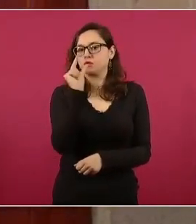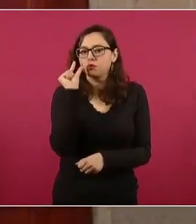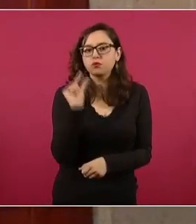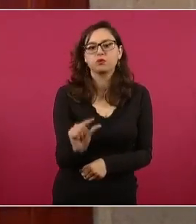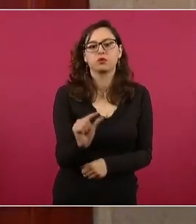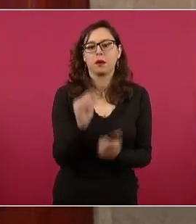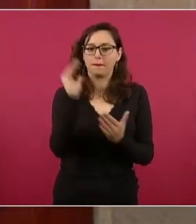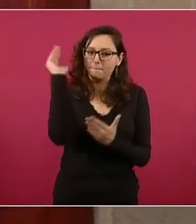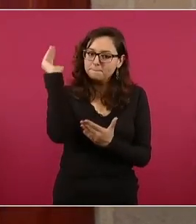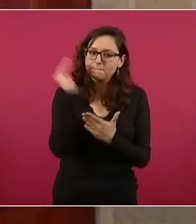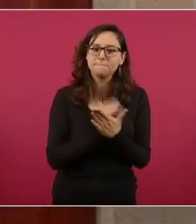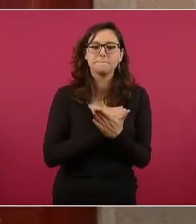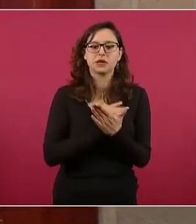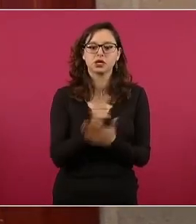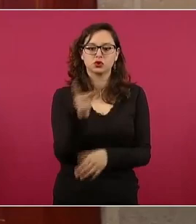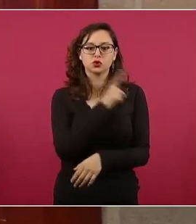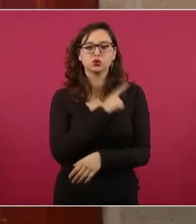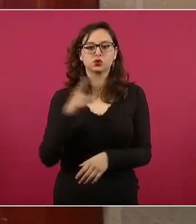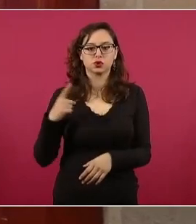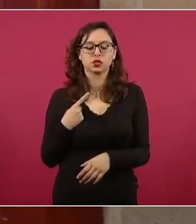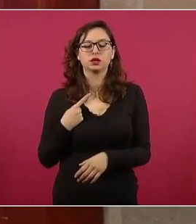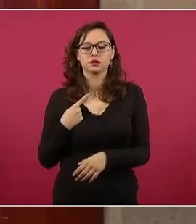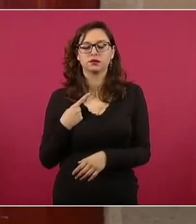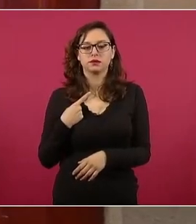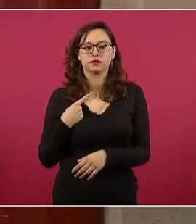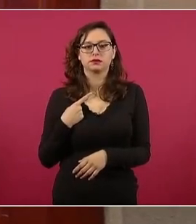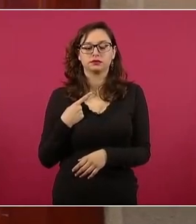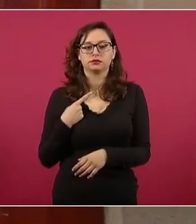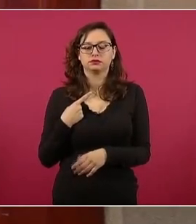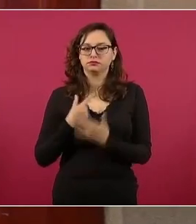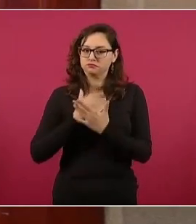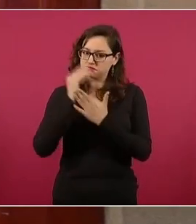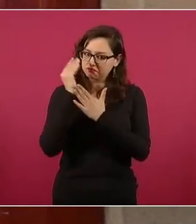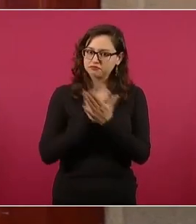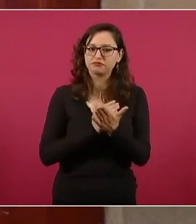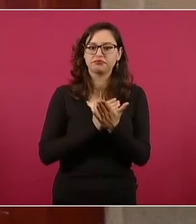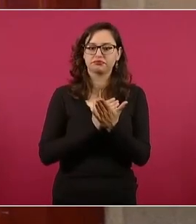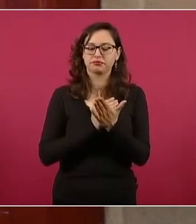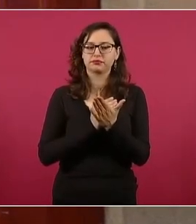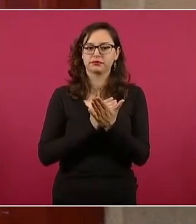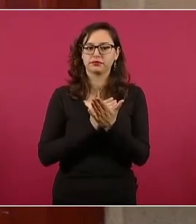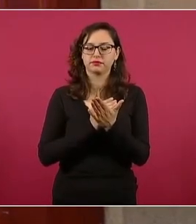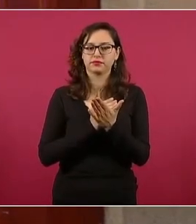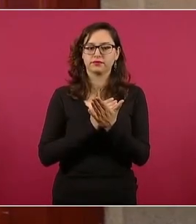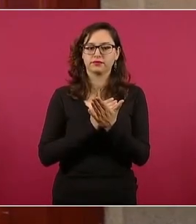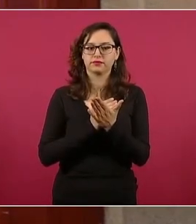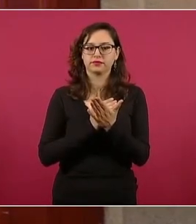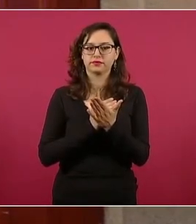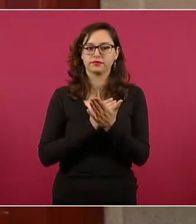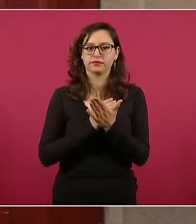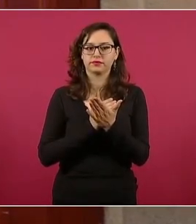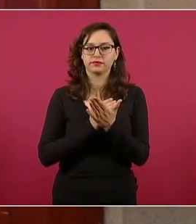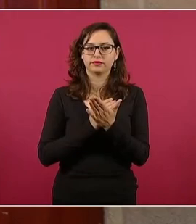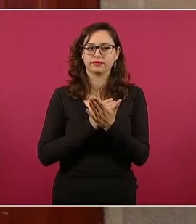se llaman